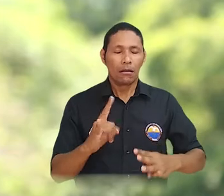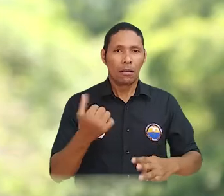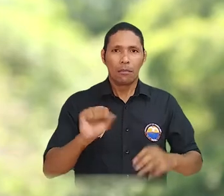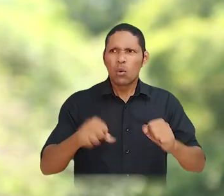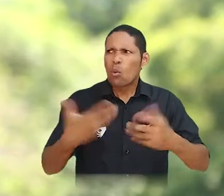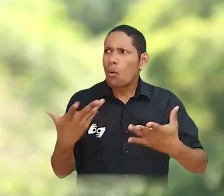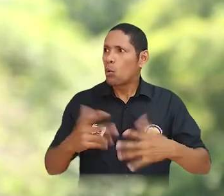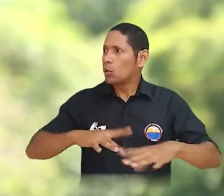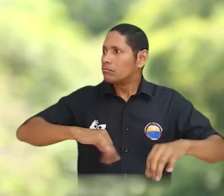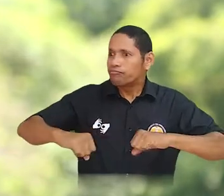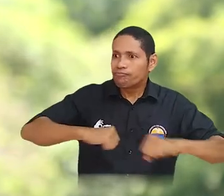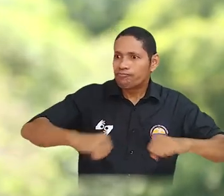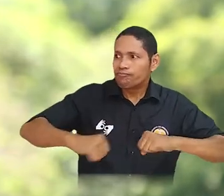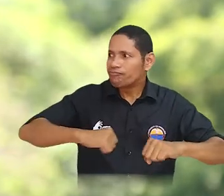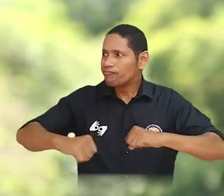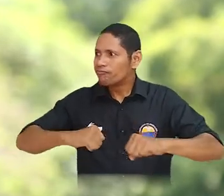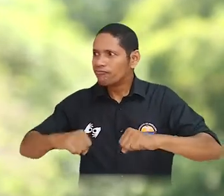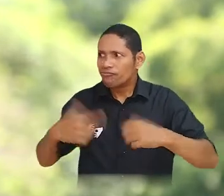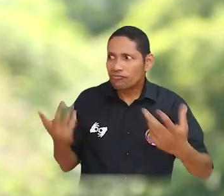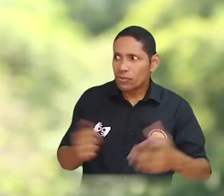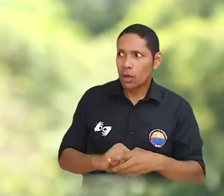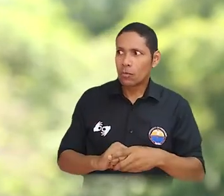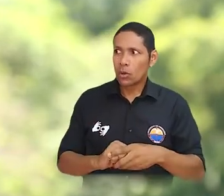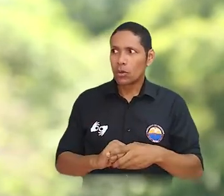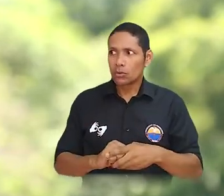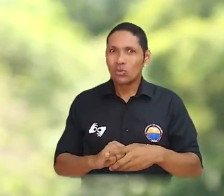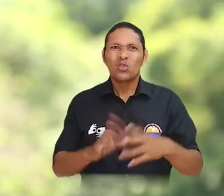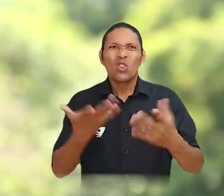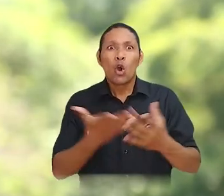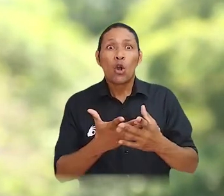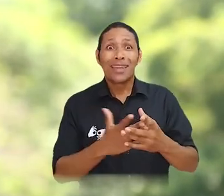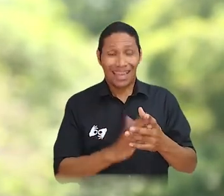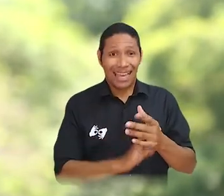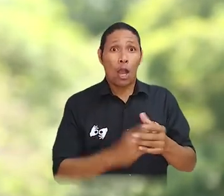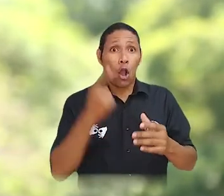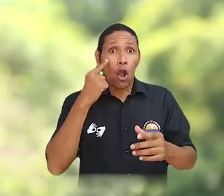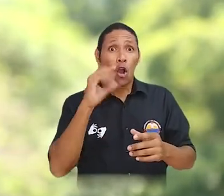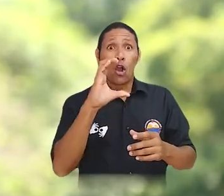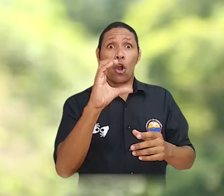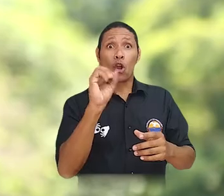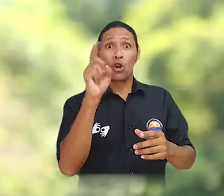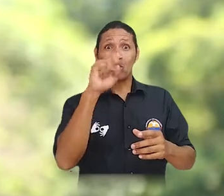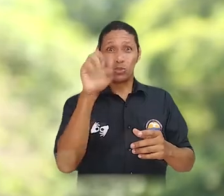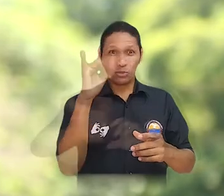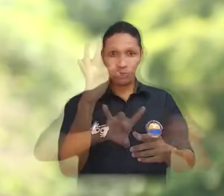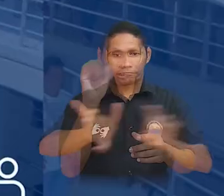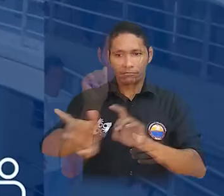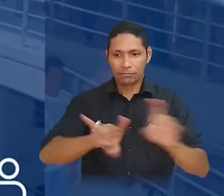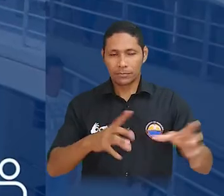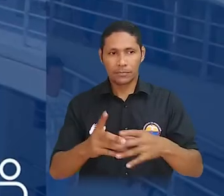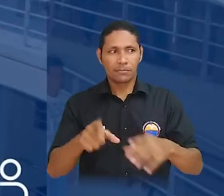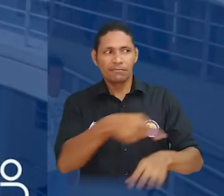conocer detalles de la dinámica mediante el portal consulta.unimagdalena.edu.co.